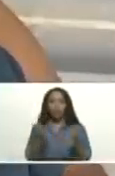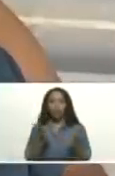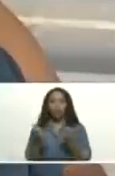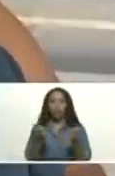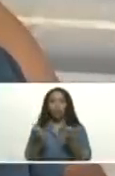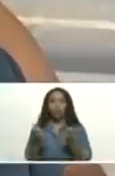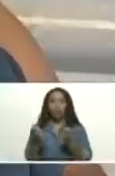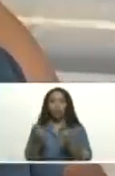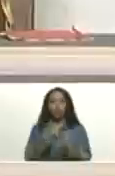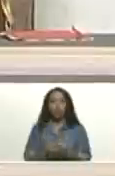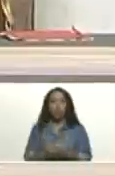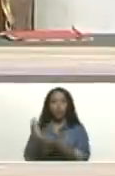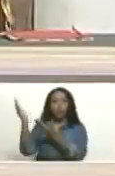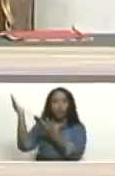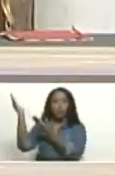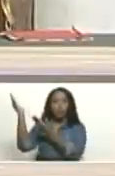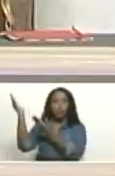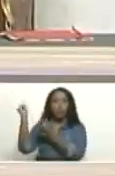Vallenilla.